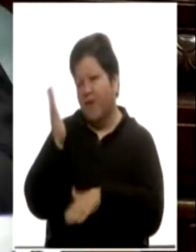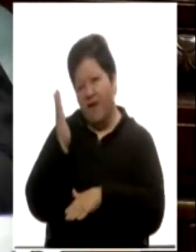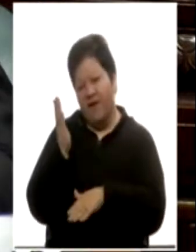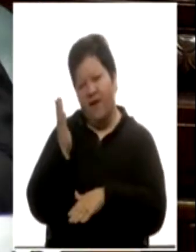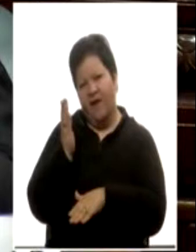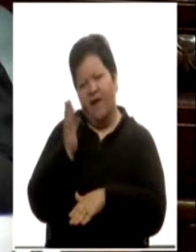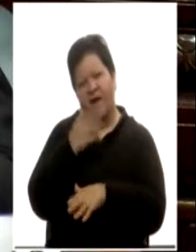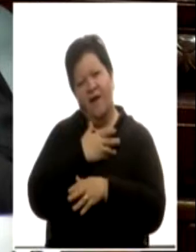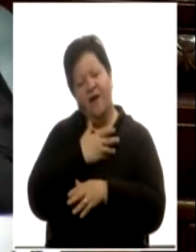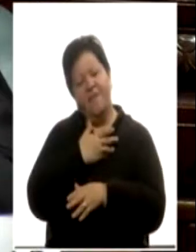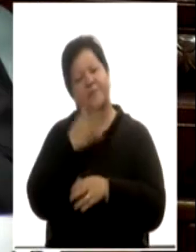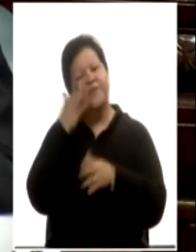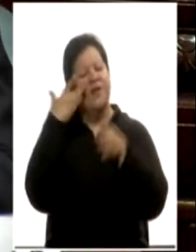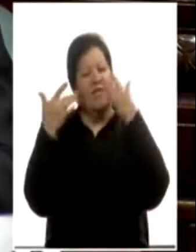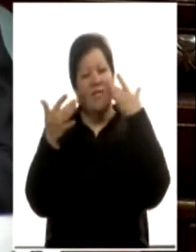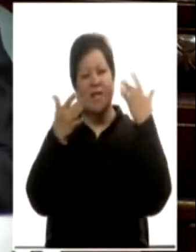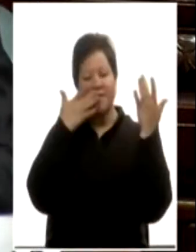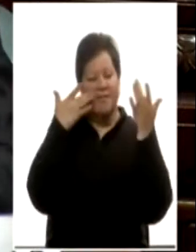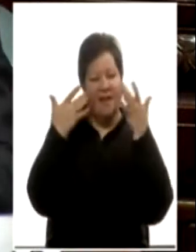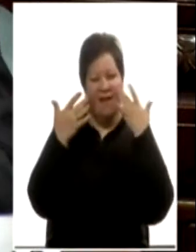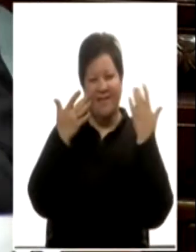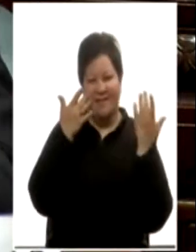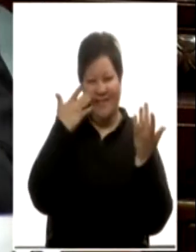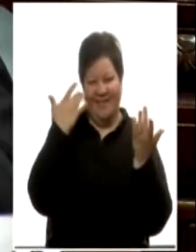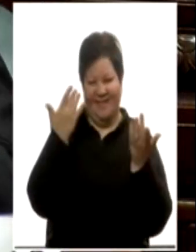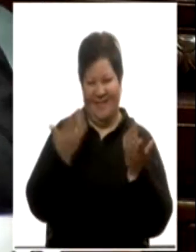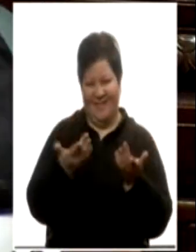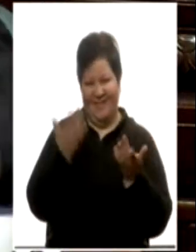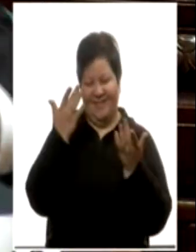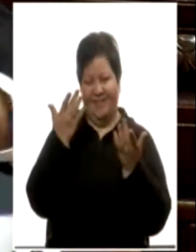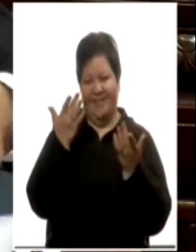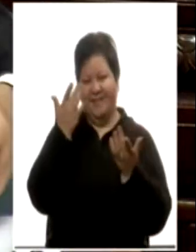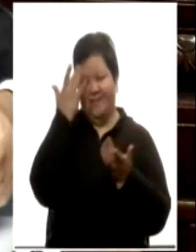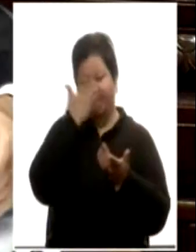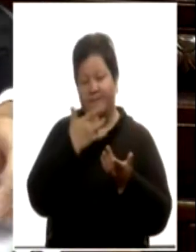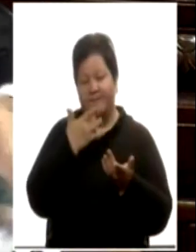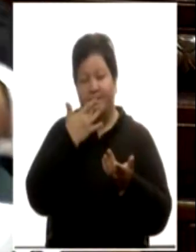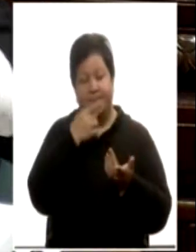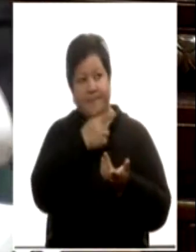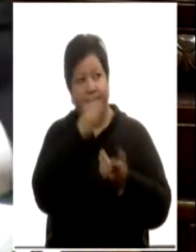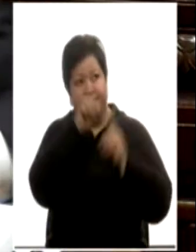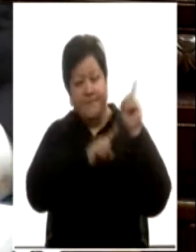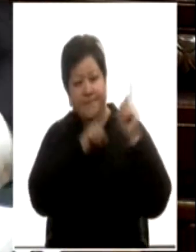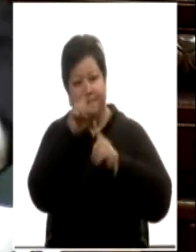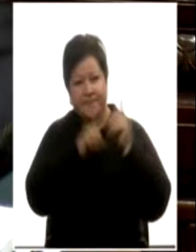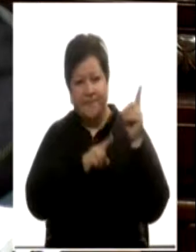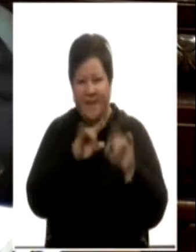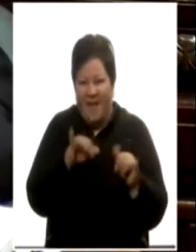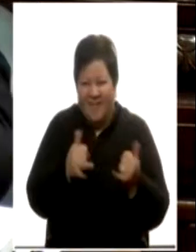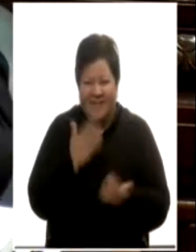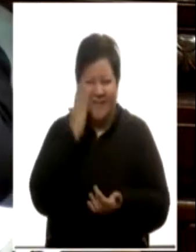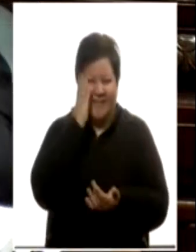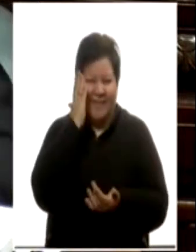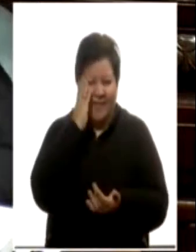Nacional de Bellas Artes y no perder más tiempo en otras cosas. Ya se le veían condiciones.